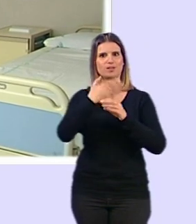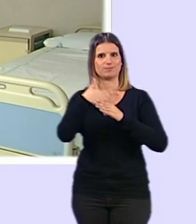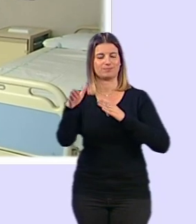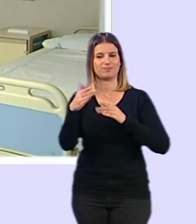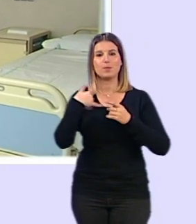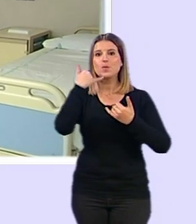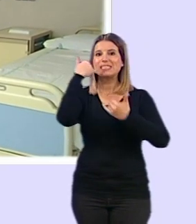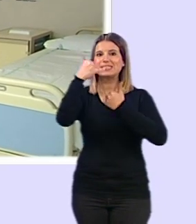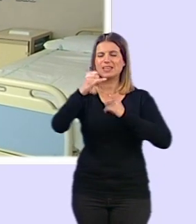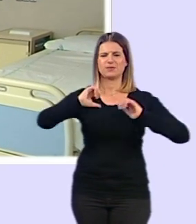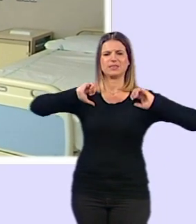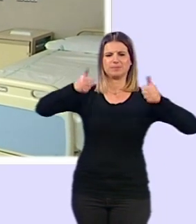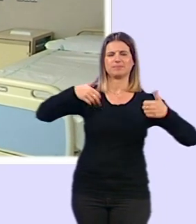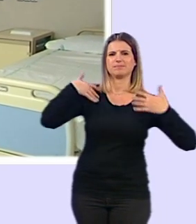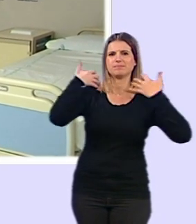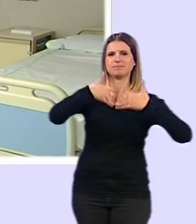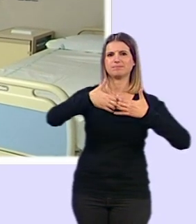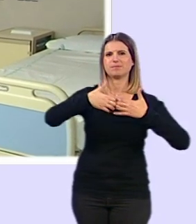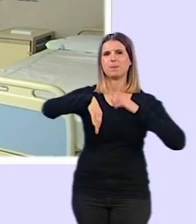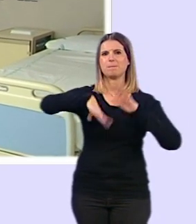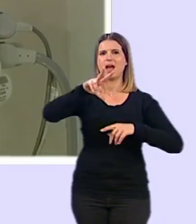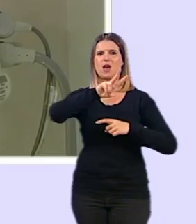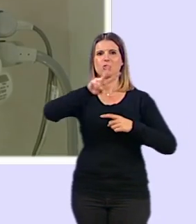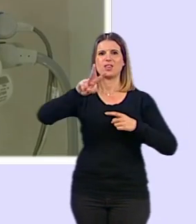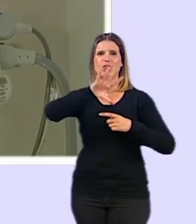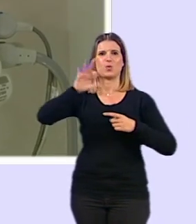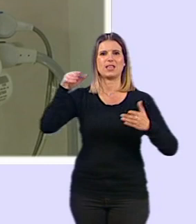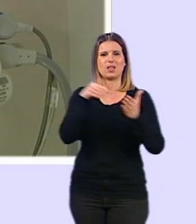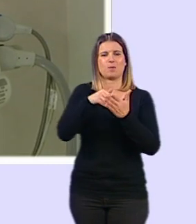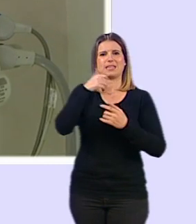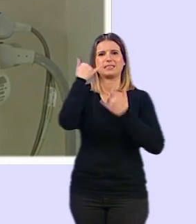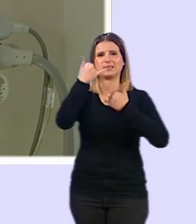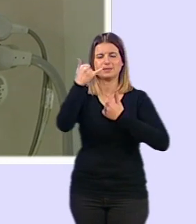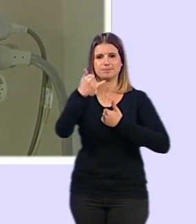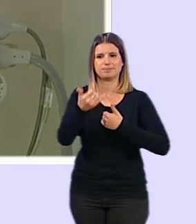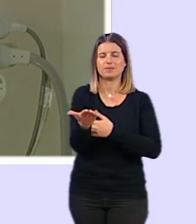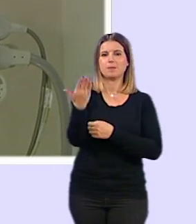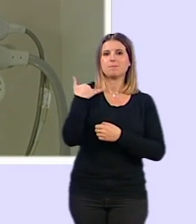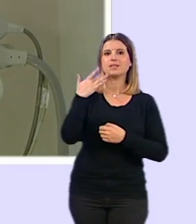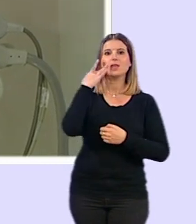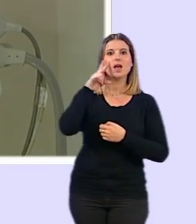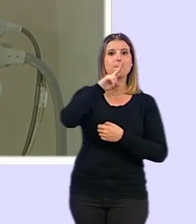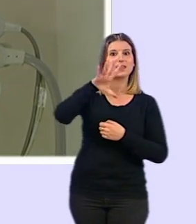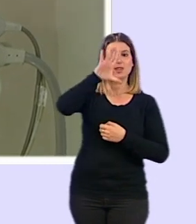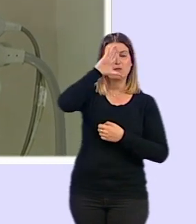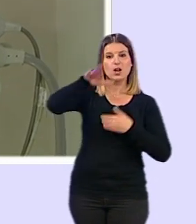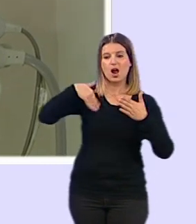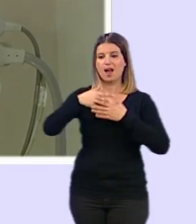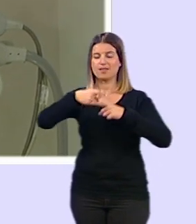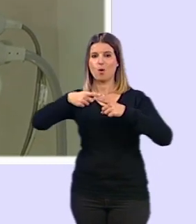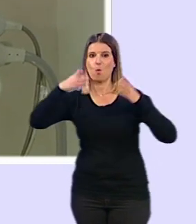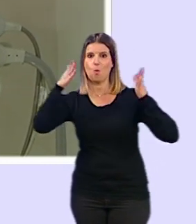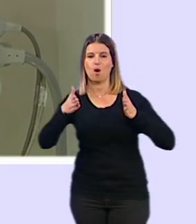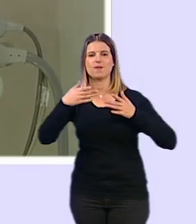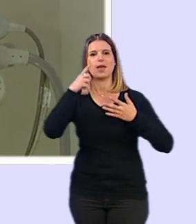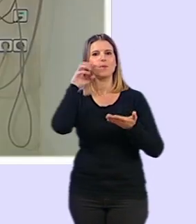línea ha registrado desde su puesta en funcionamiento más de 255.000 llamadas. Desde el pasado 25 de febrero hasta este jueves, los centros